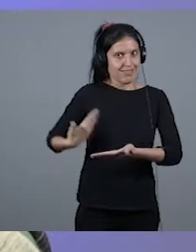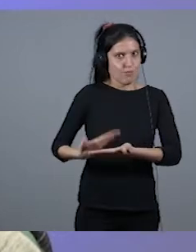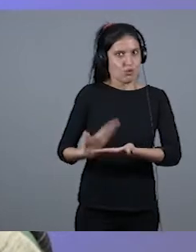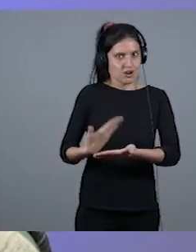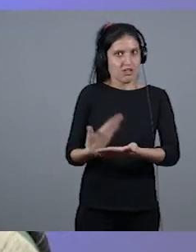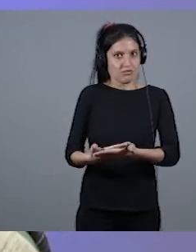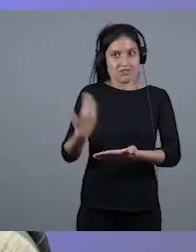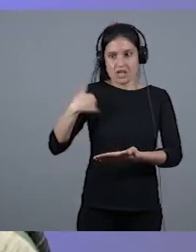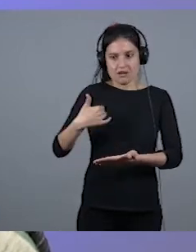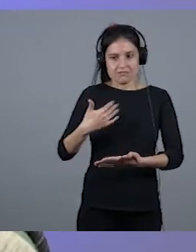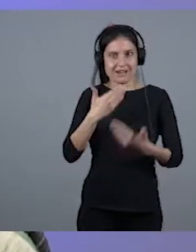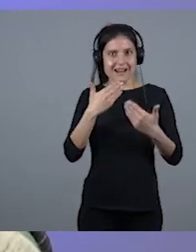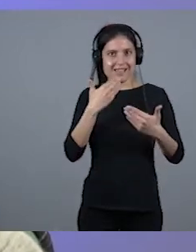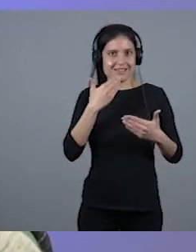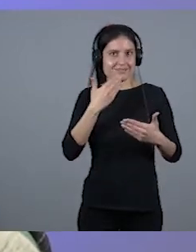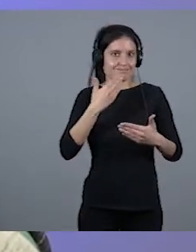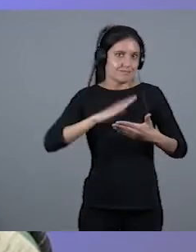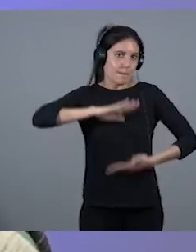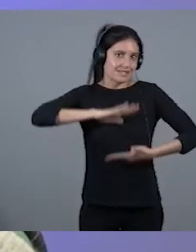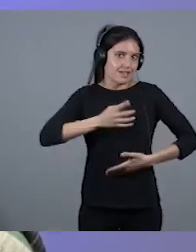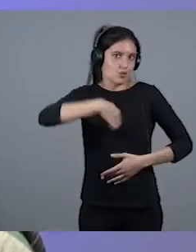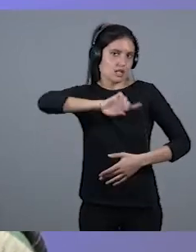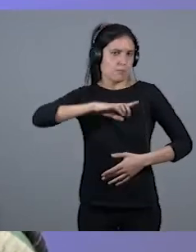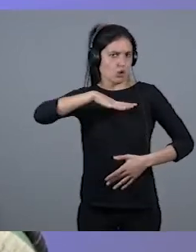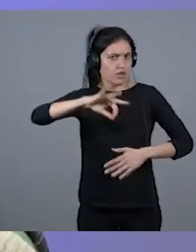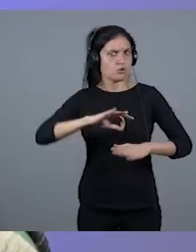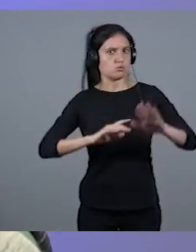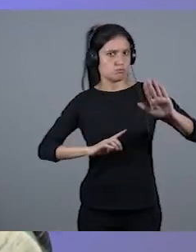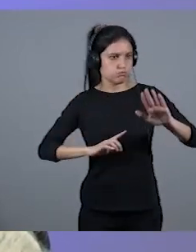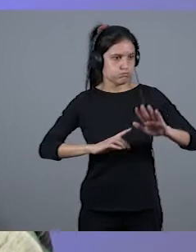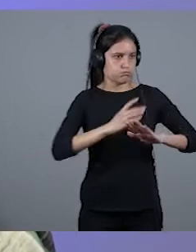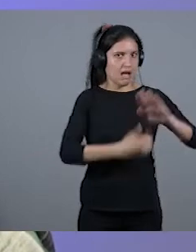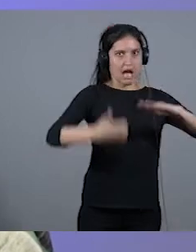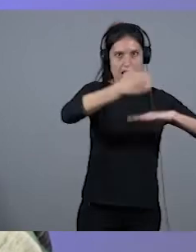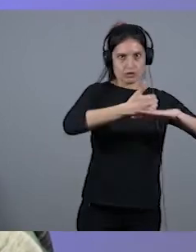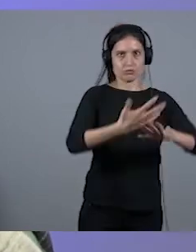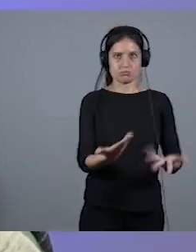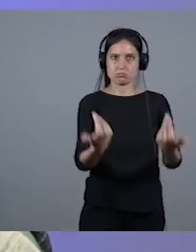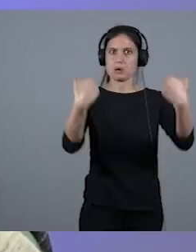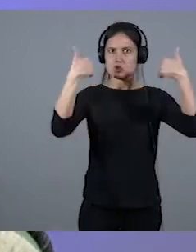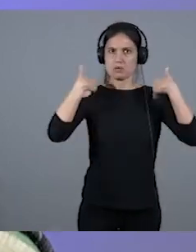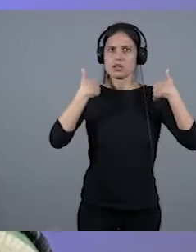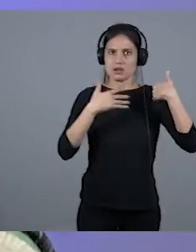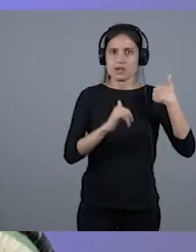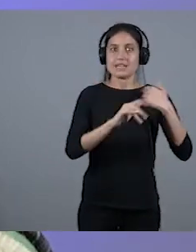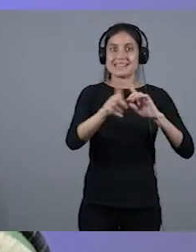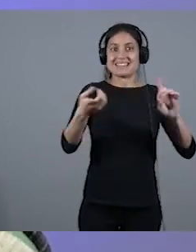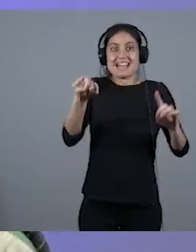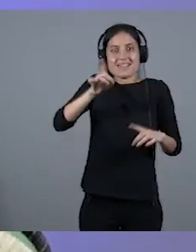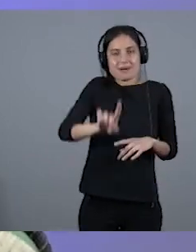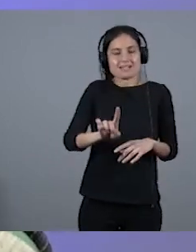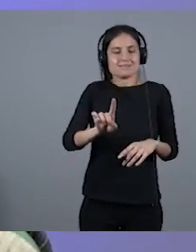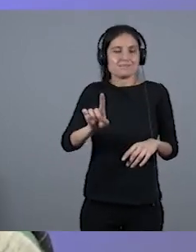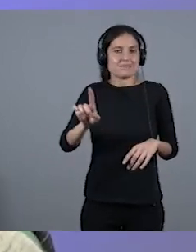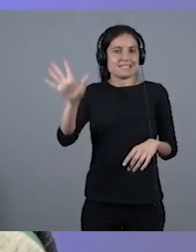alto, nos hacen llegar bien, nos hacen llegar con responsabilidad y también tenemos aquello del sexto sentido